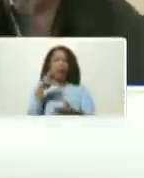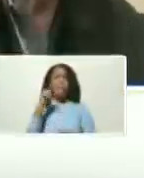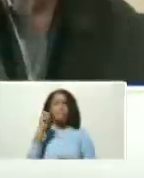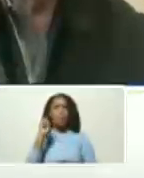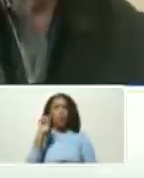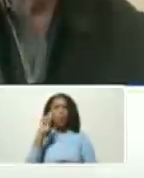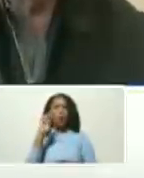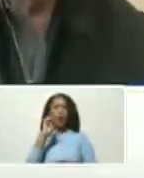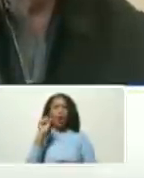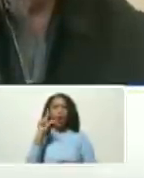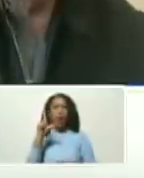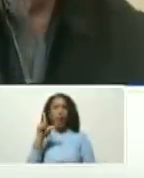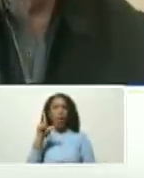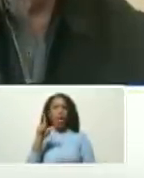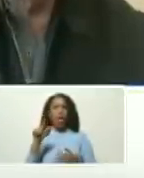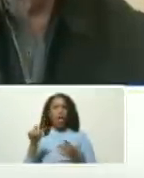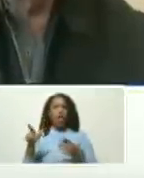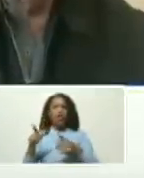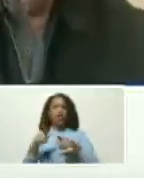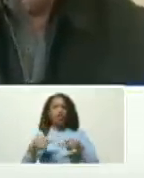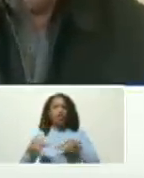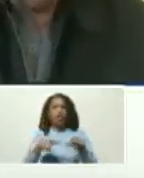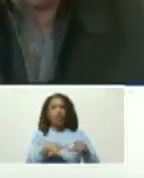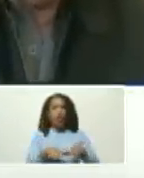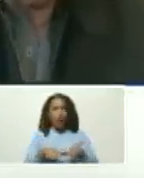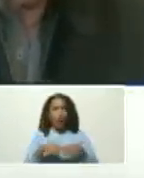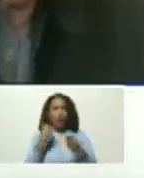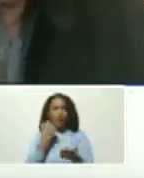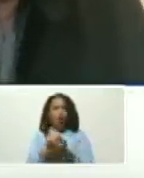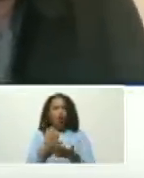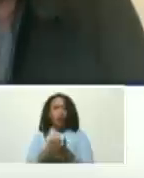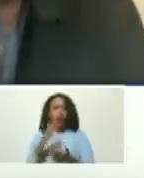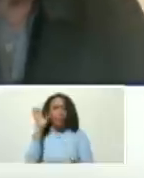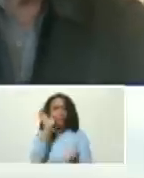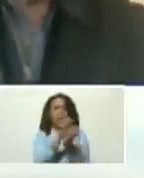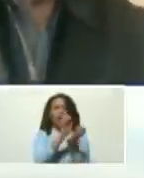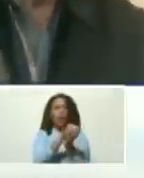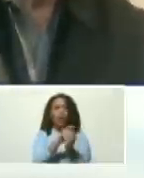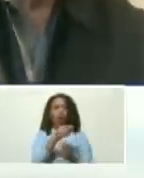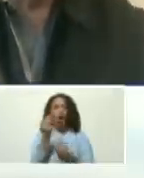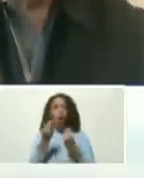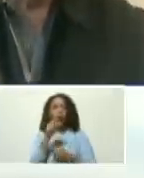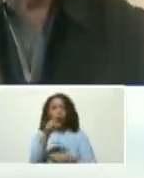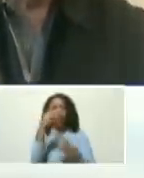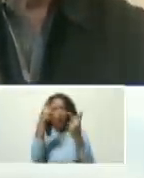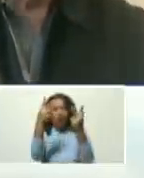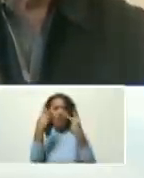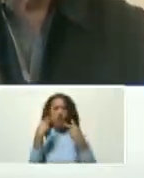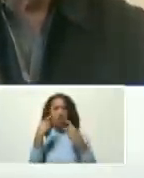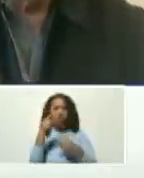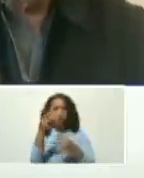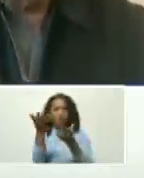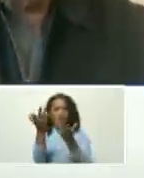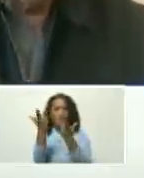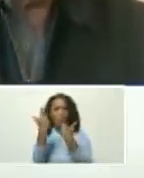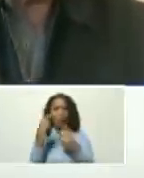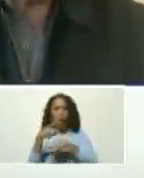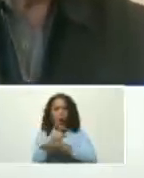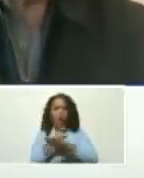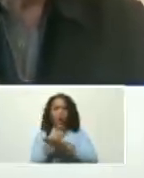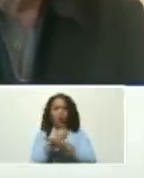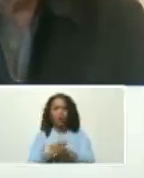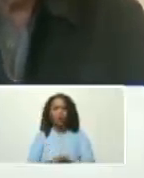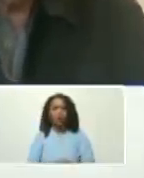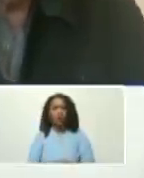zona económica especial de margarita como la ves tú dame tus orientaciones adelante gobernador